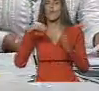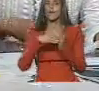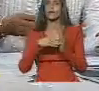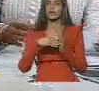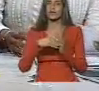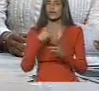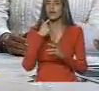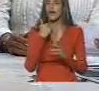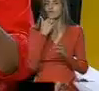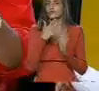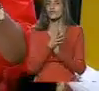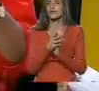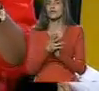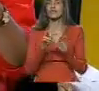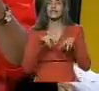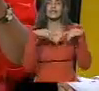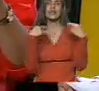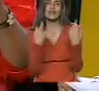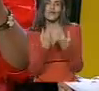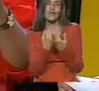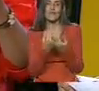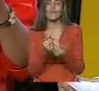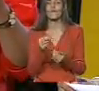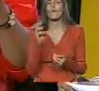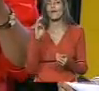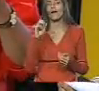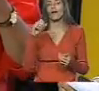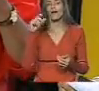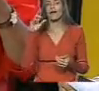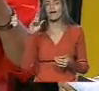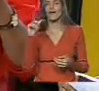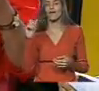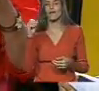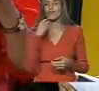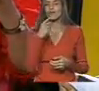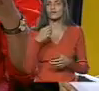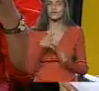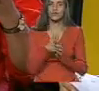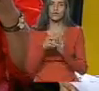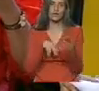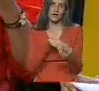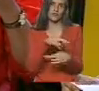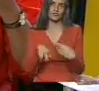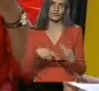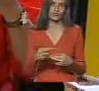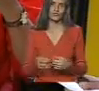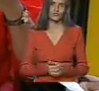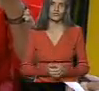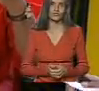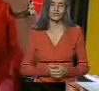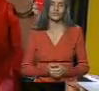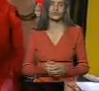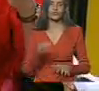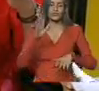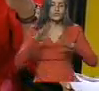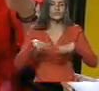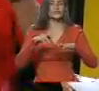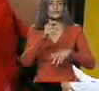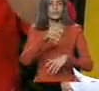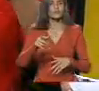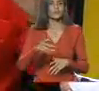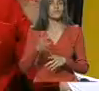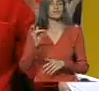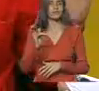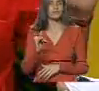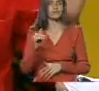es para la subregión de Barlovento. Y, bueno, esa es la revolución, los barloventeños. Allá arrasó Chávez,